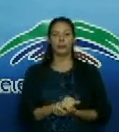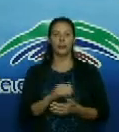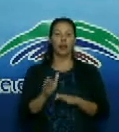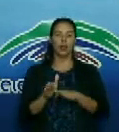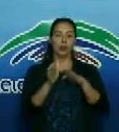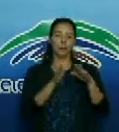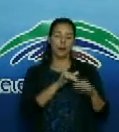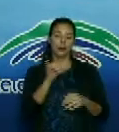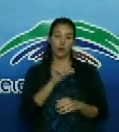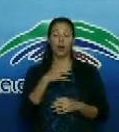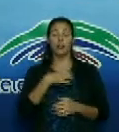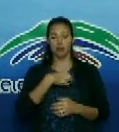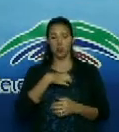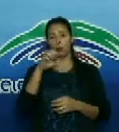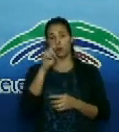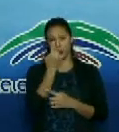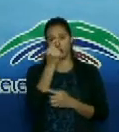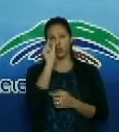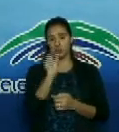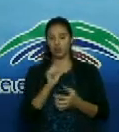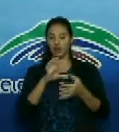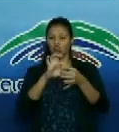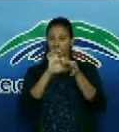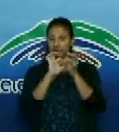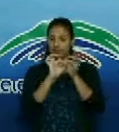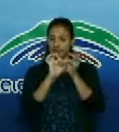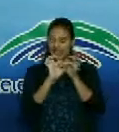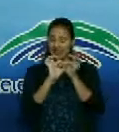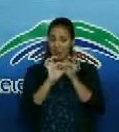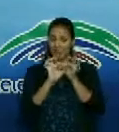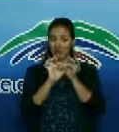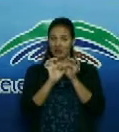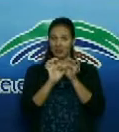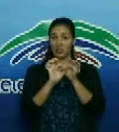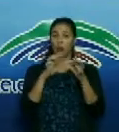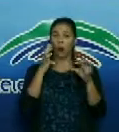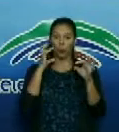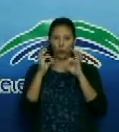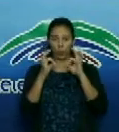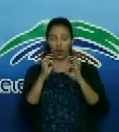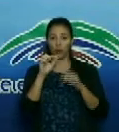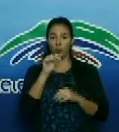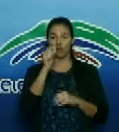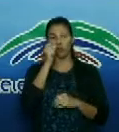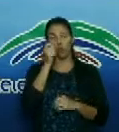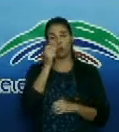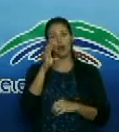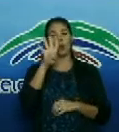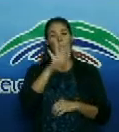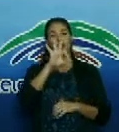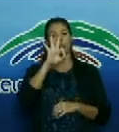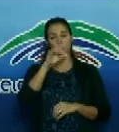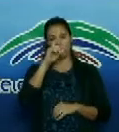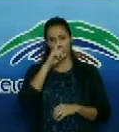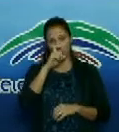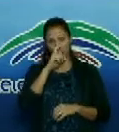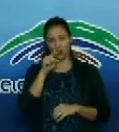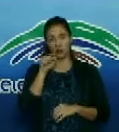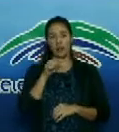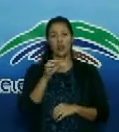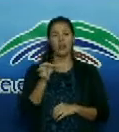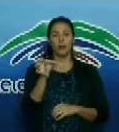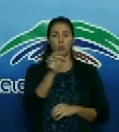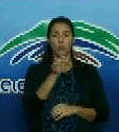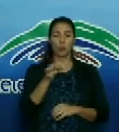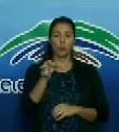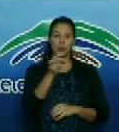un paciente en estado grave, que pasa hoy a estado grave, y se trata de un paciente de 48 años del municipio